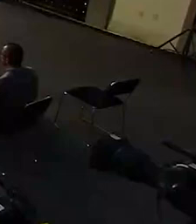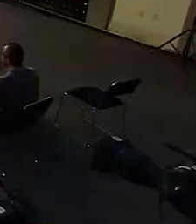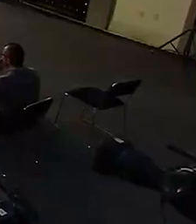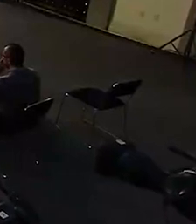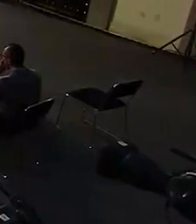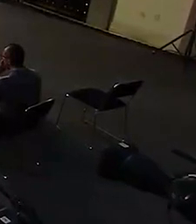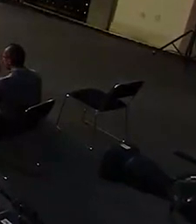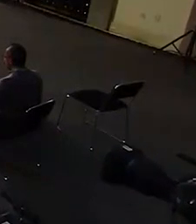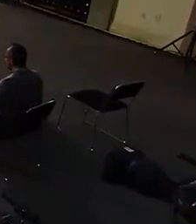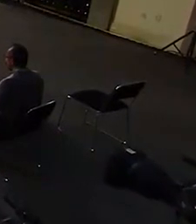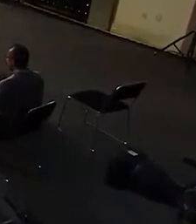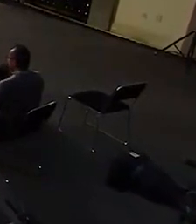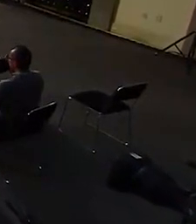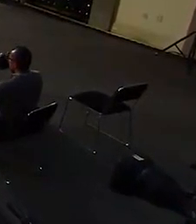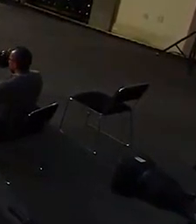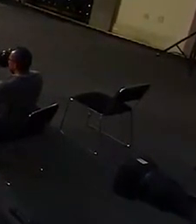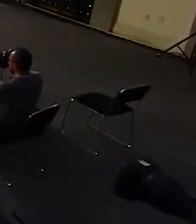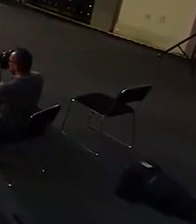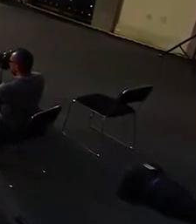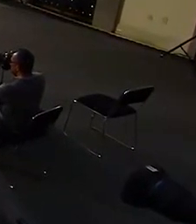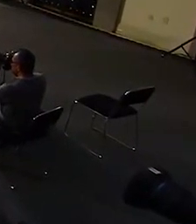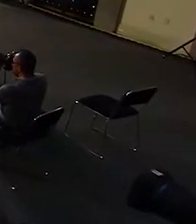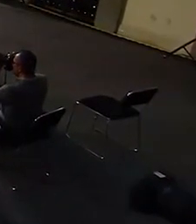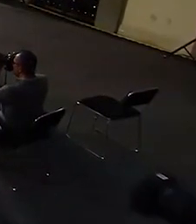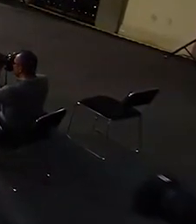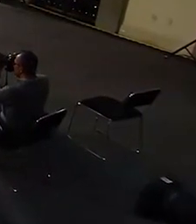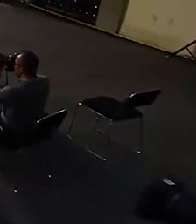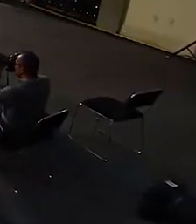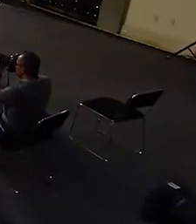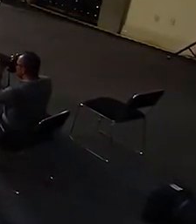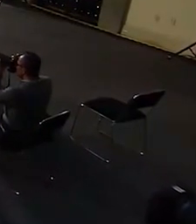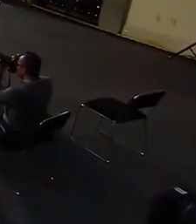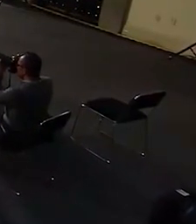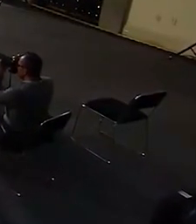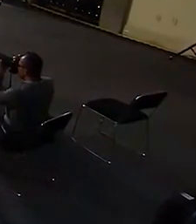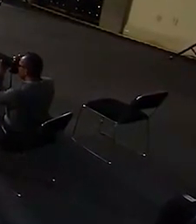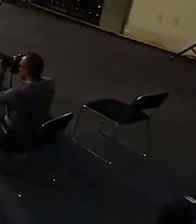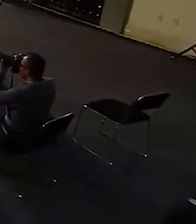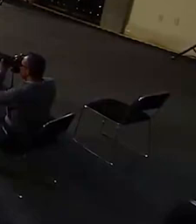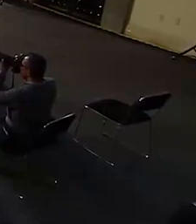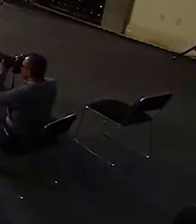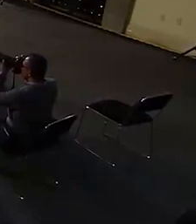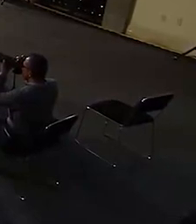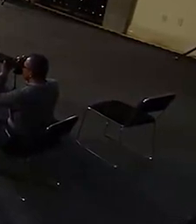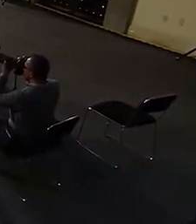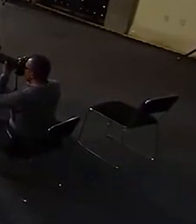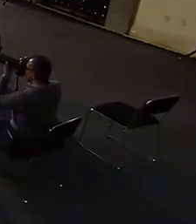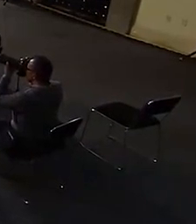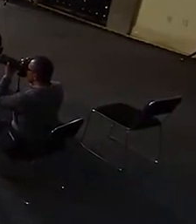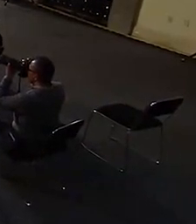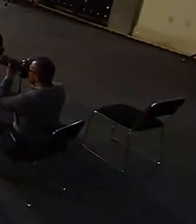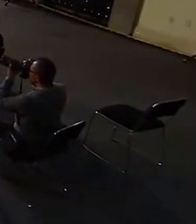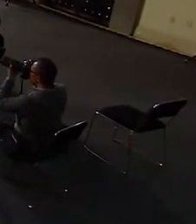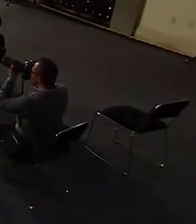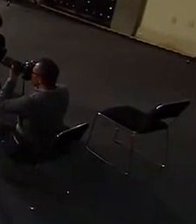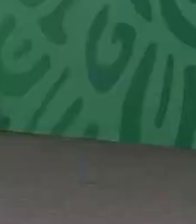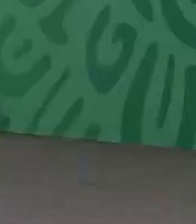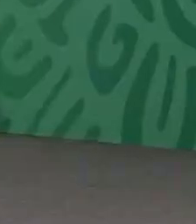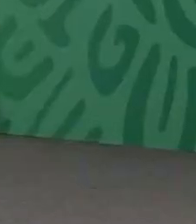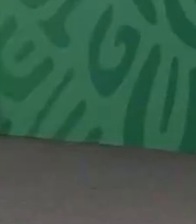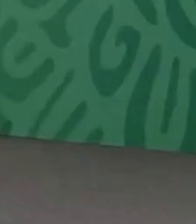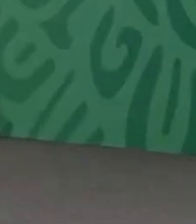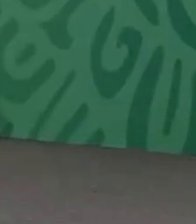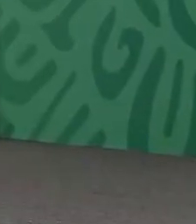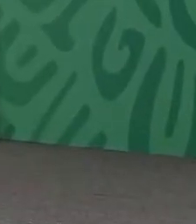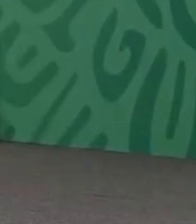natural, porque también queremos el cambio por la vía democrática, no podemos